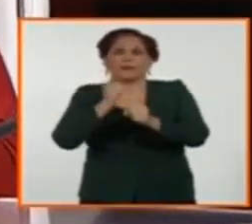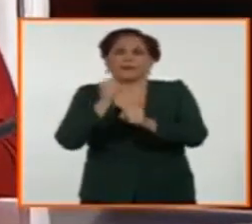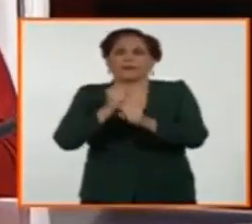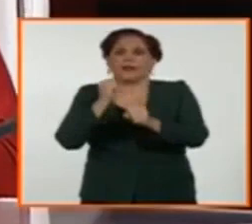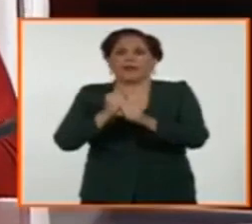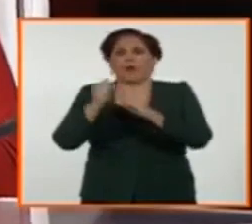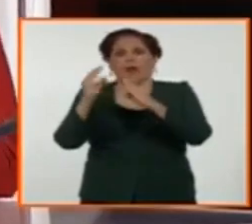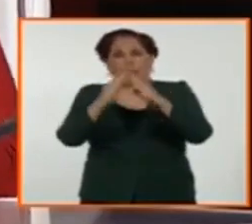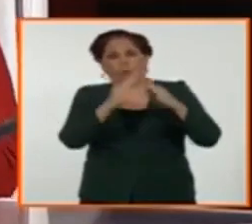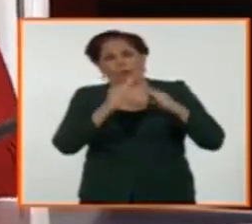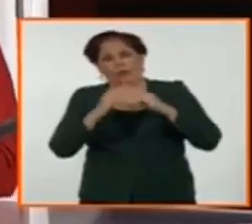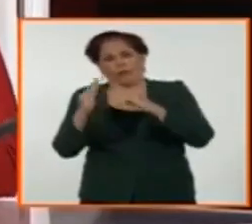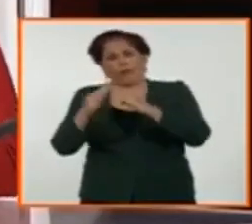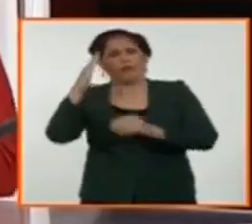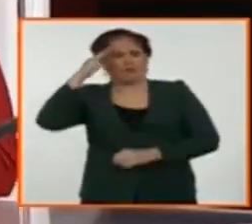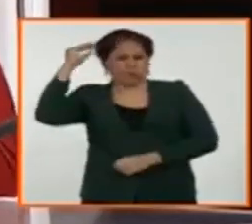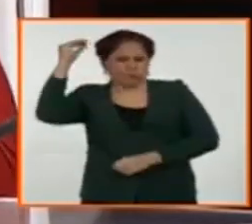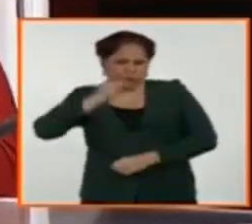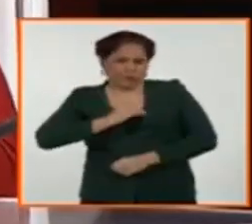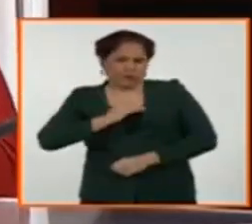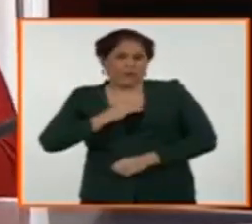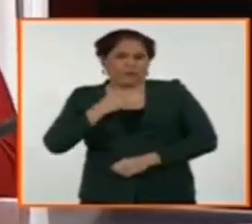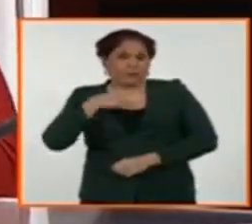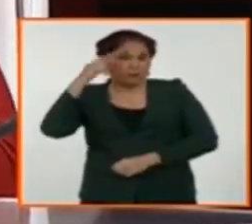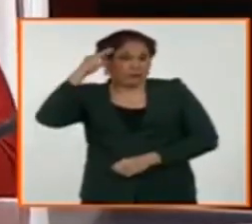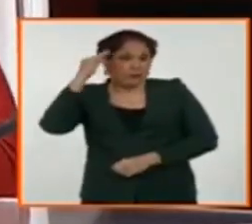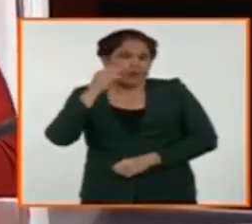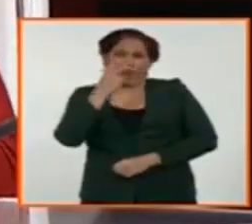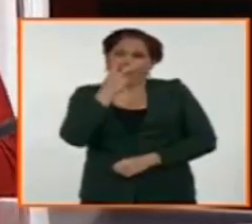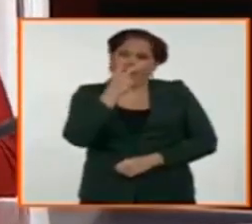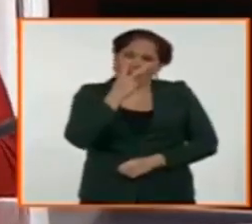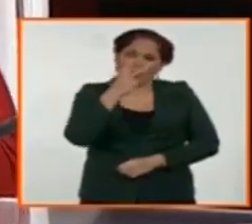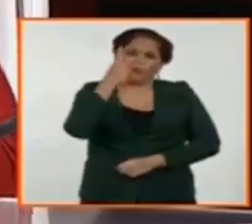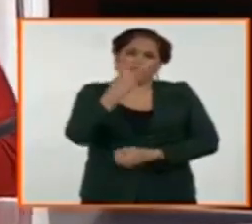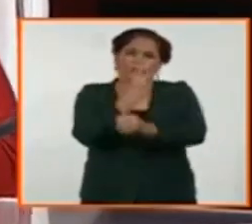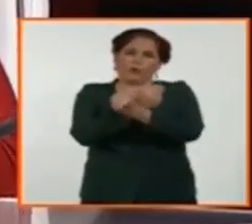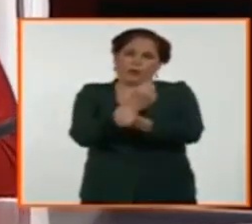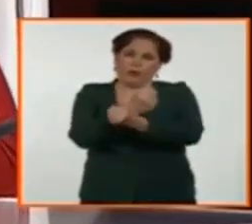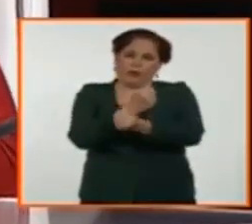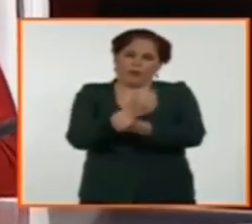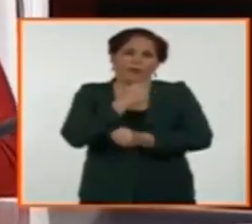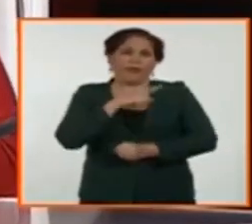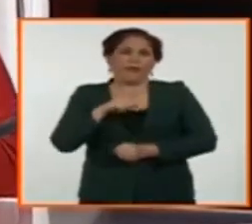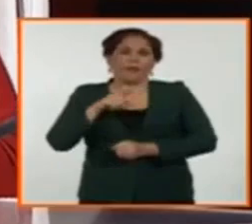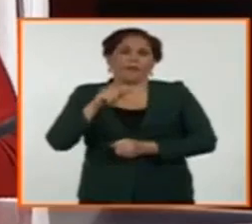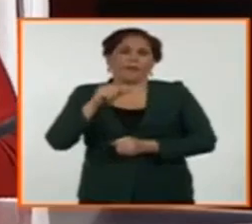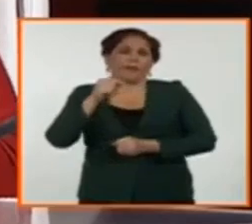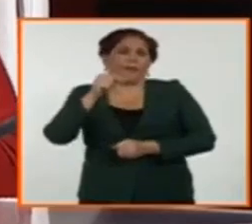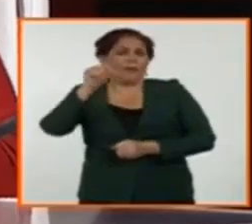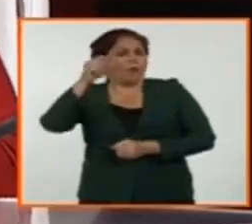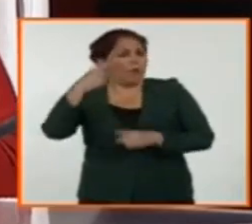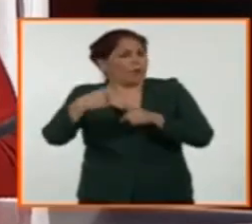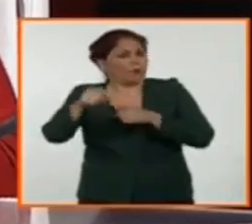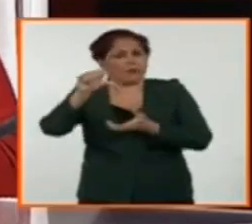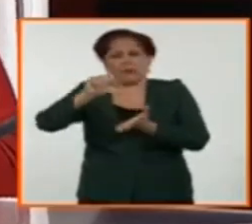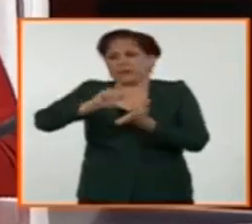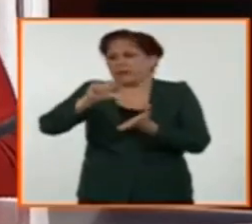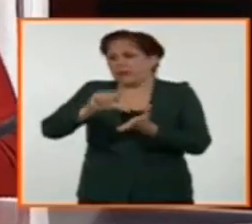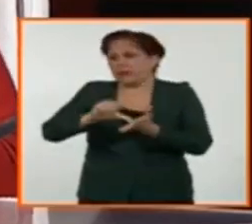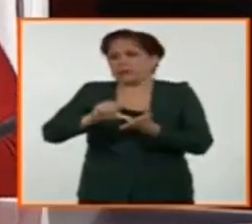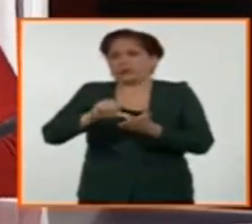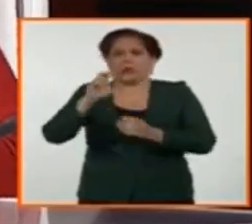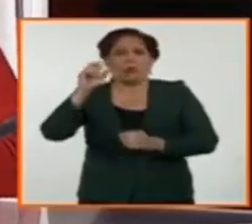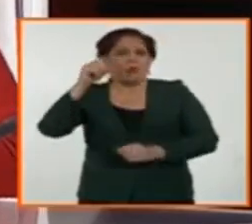específicamente con los temas de atención a las vulnerabilidades como es el Centro Martin Luther King, como es el Centro Oscar Andufo